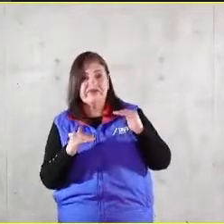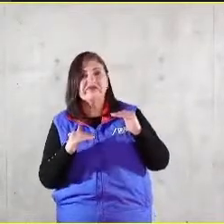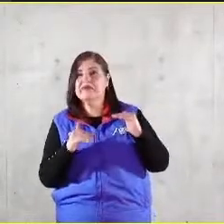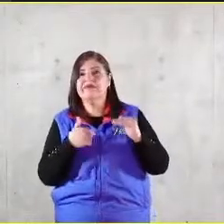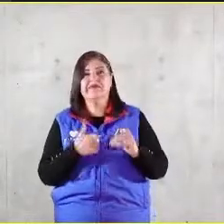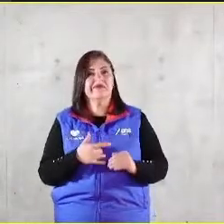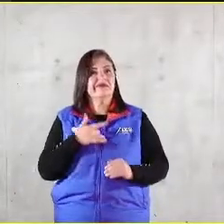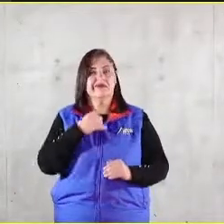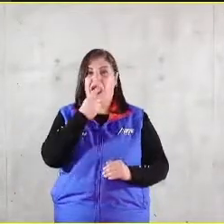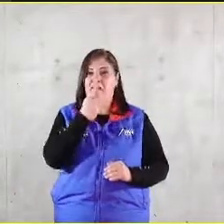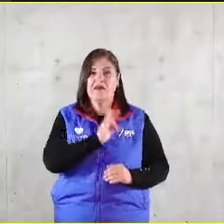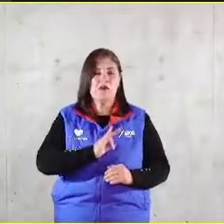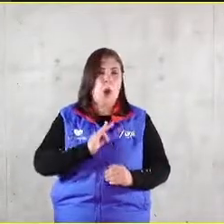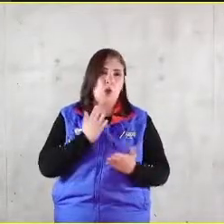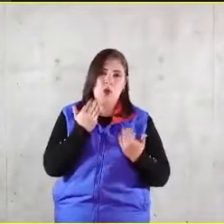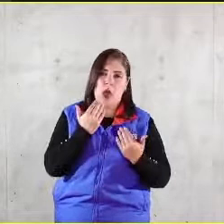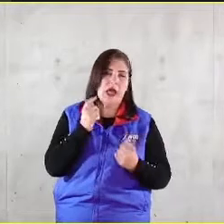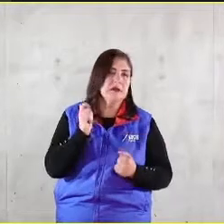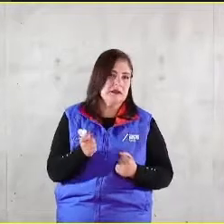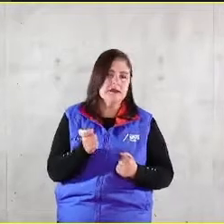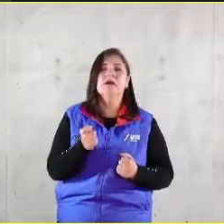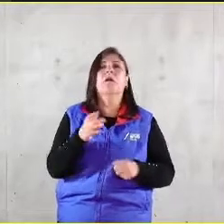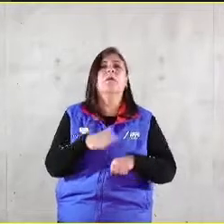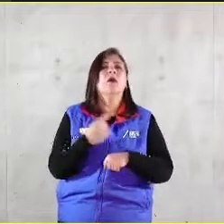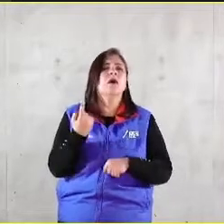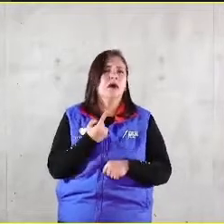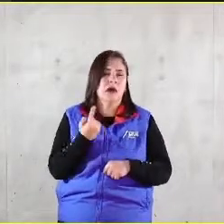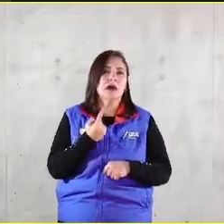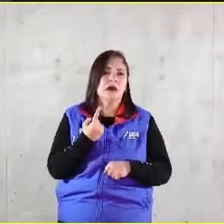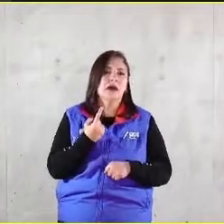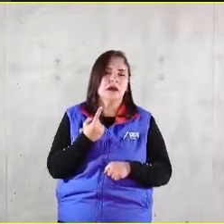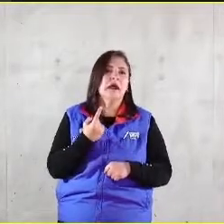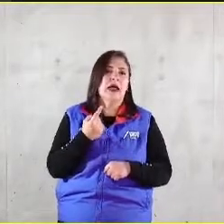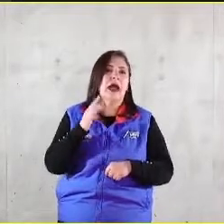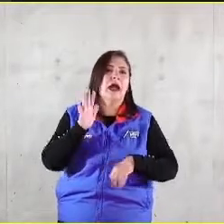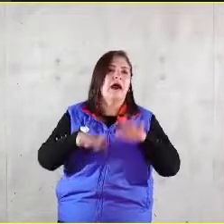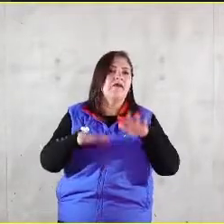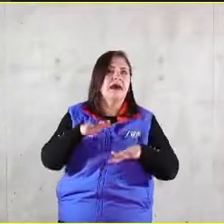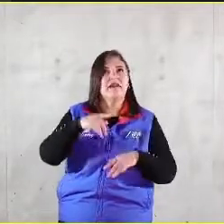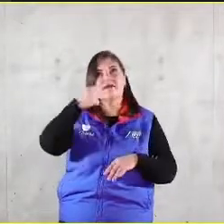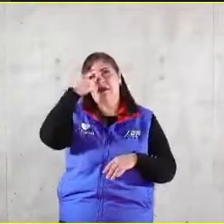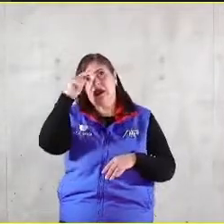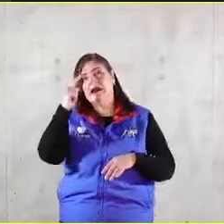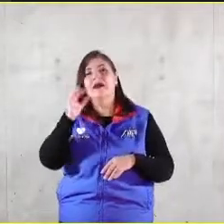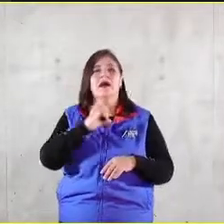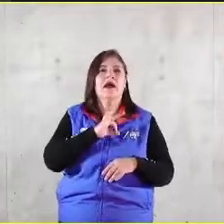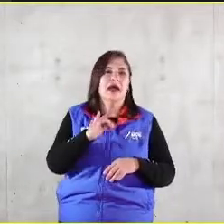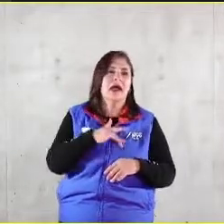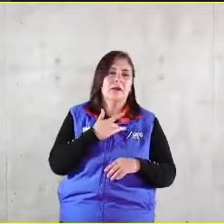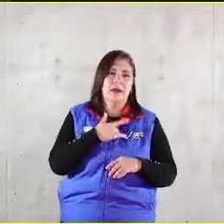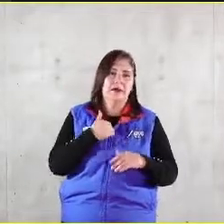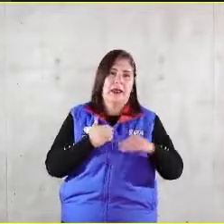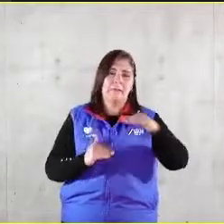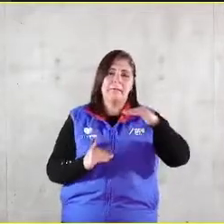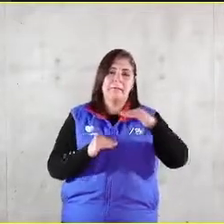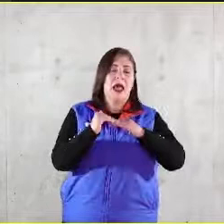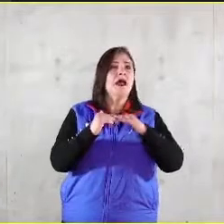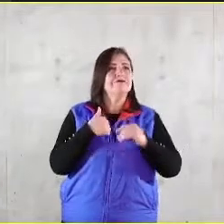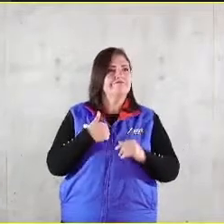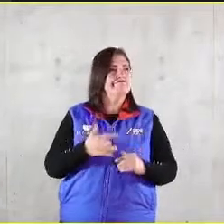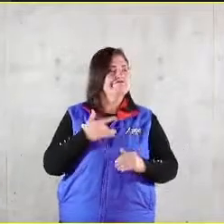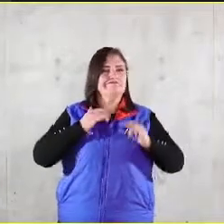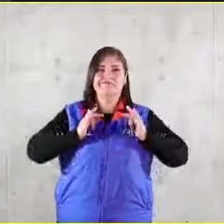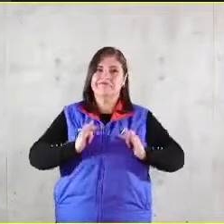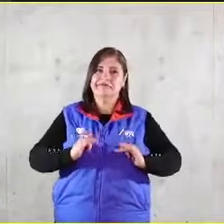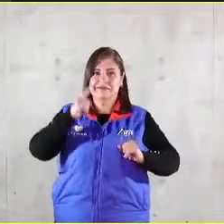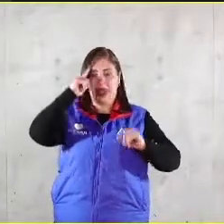tiene que ver con las razones de fondo por las cuales uno verbaliza que ha encontrado plenitud en su vida y que describe